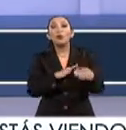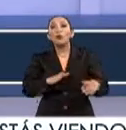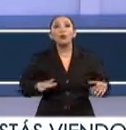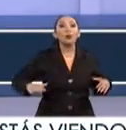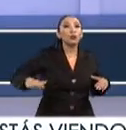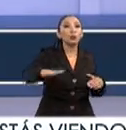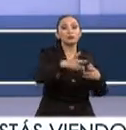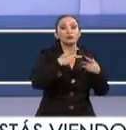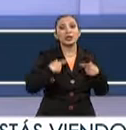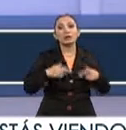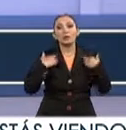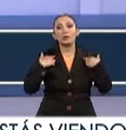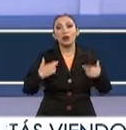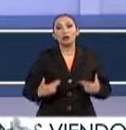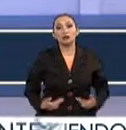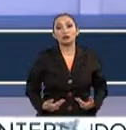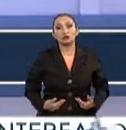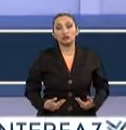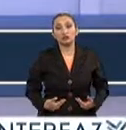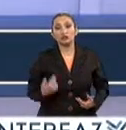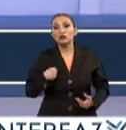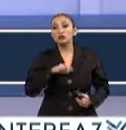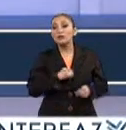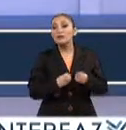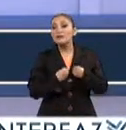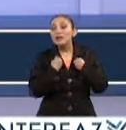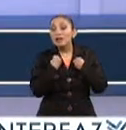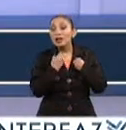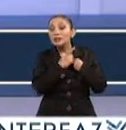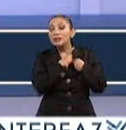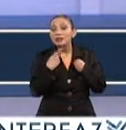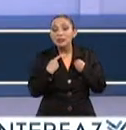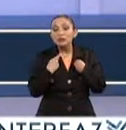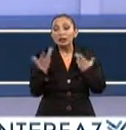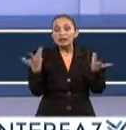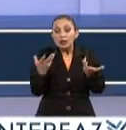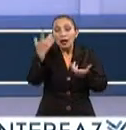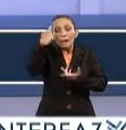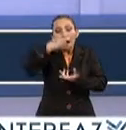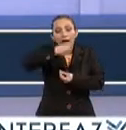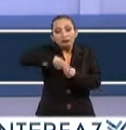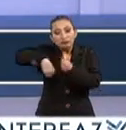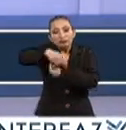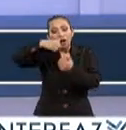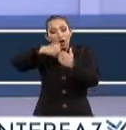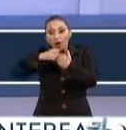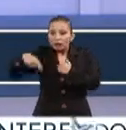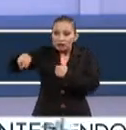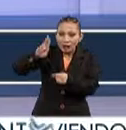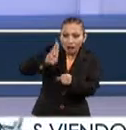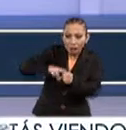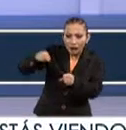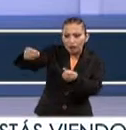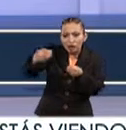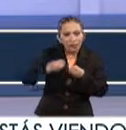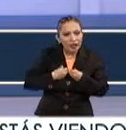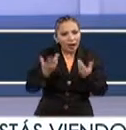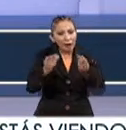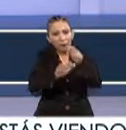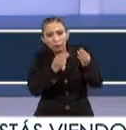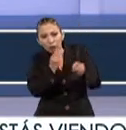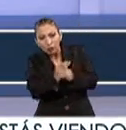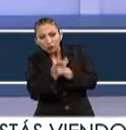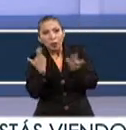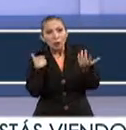como especie, como humanidad. Nuestra forma de vivir debe volverse sustentable para estar acorde con los recursos que nos ofrece el planeta Tierra.